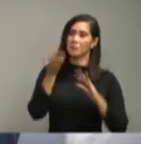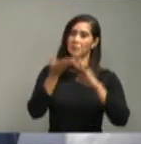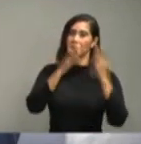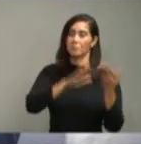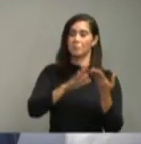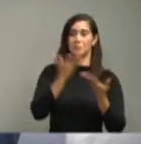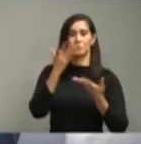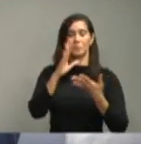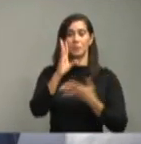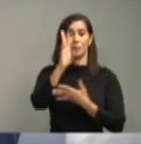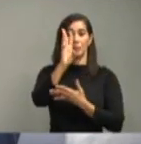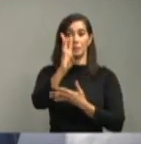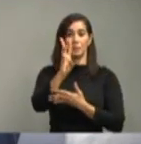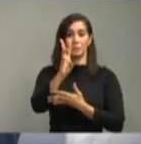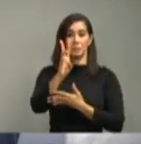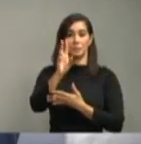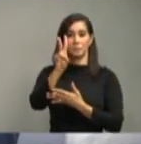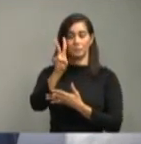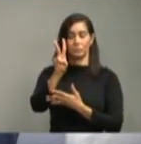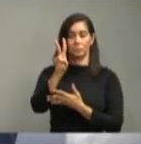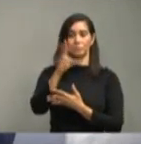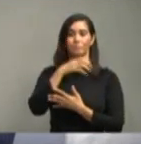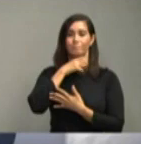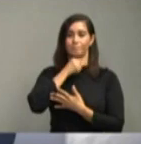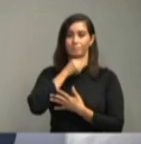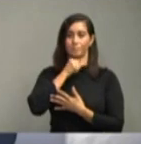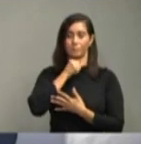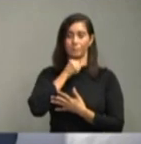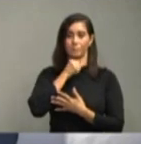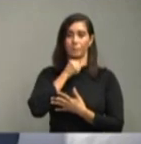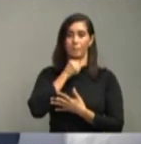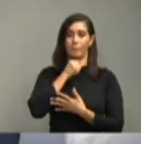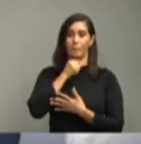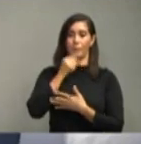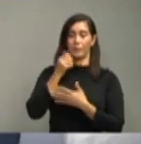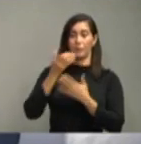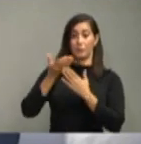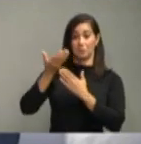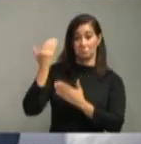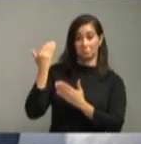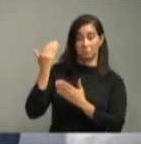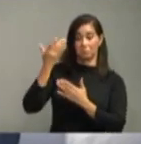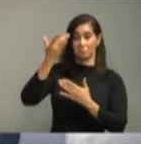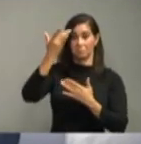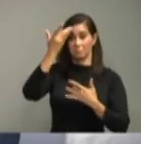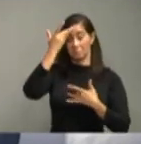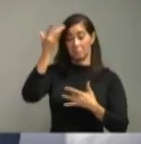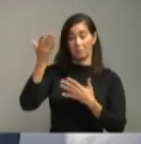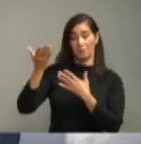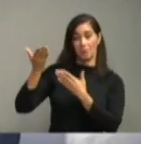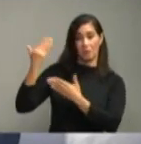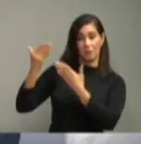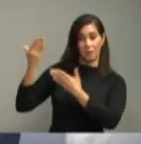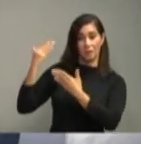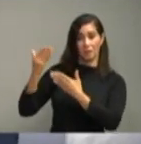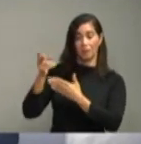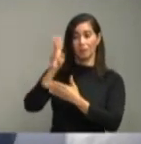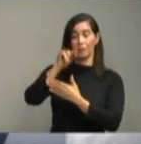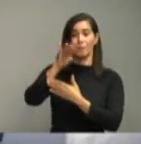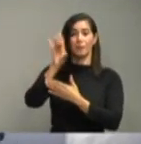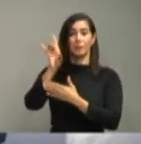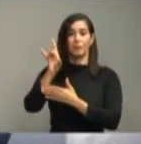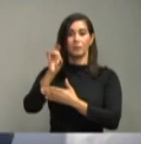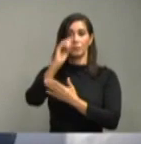62 años, y los antecedentes de los fallecimientos, 28